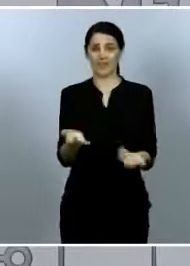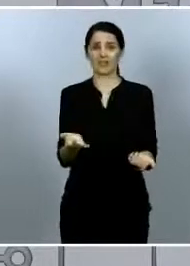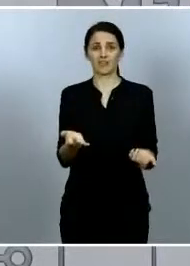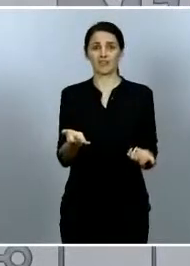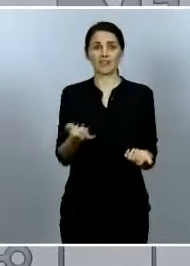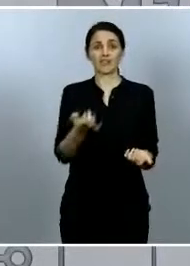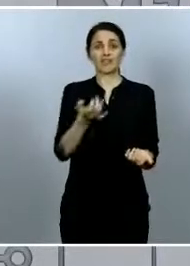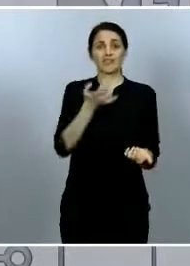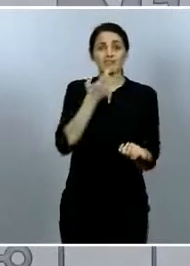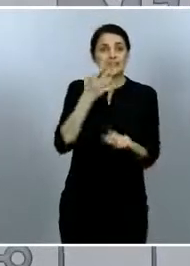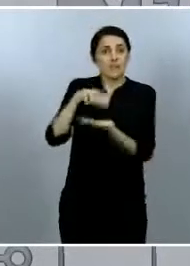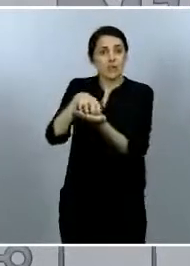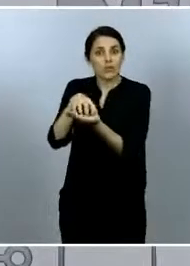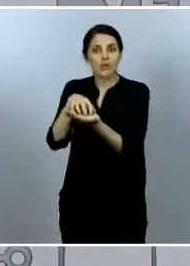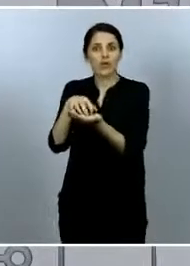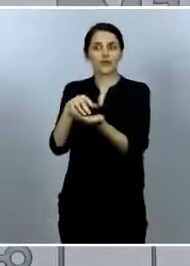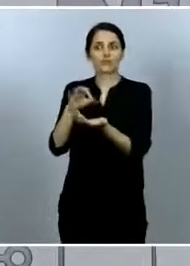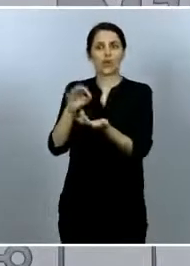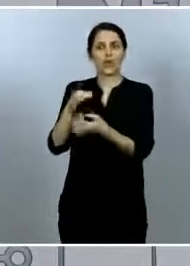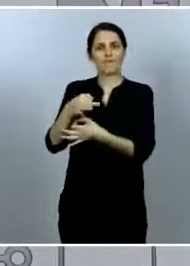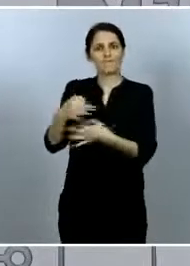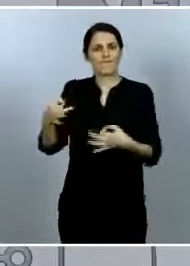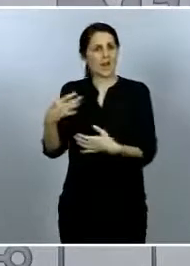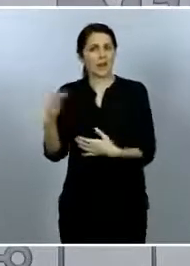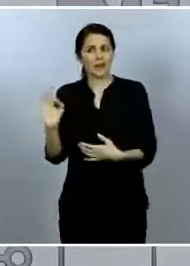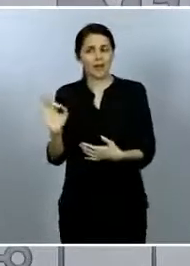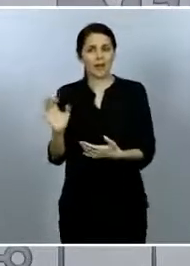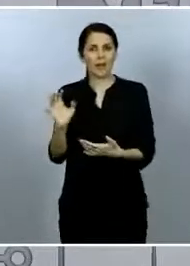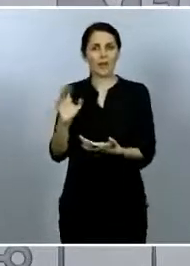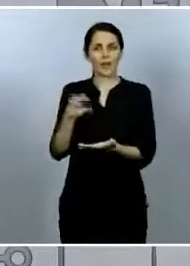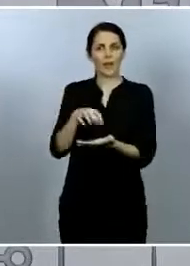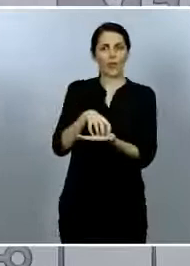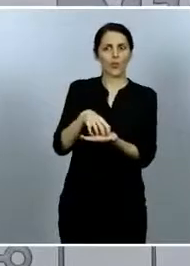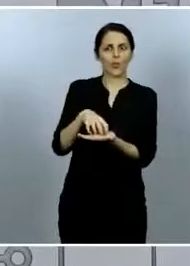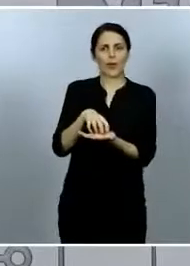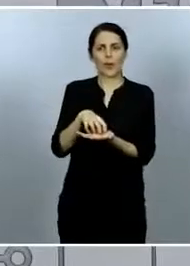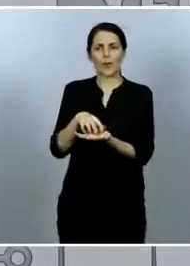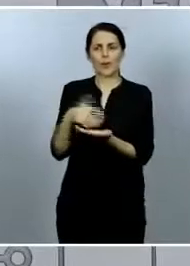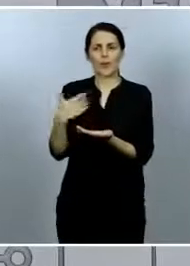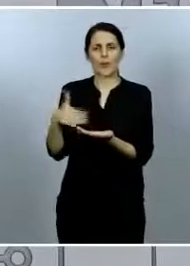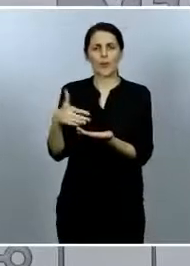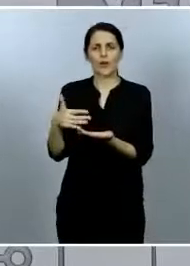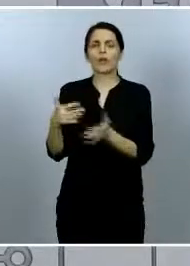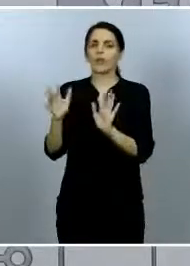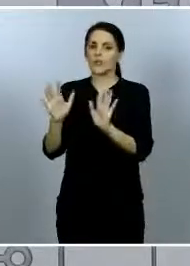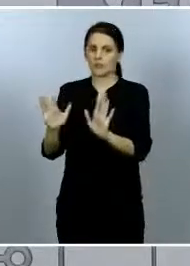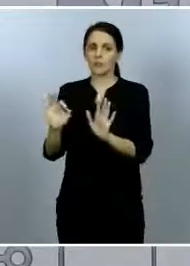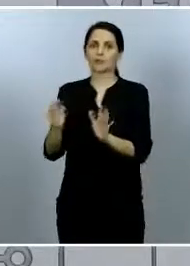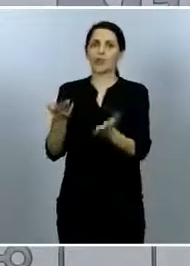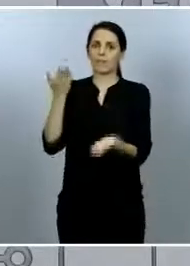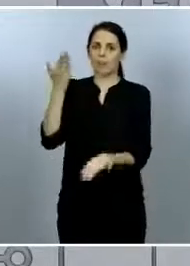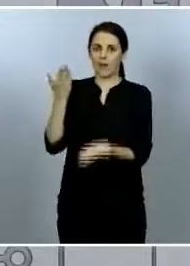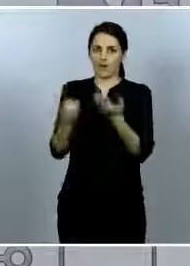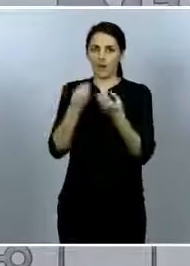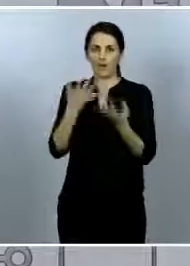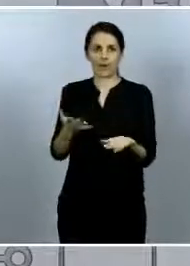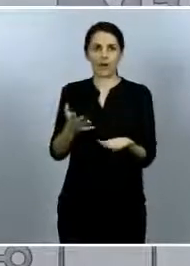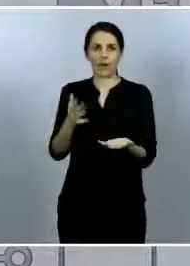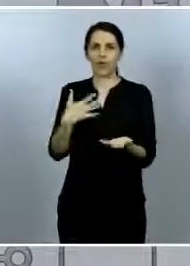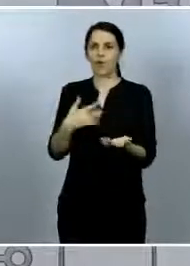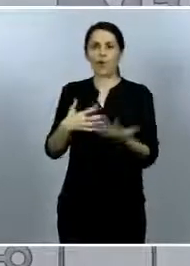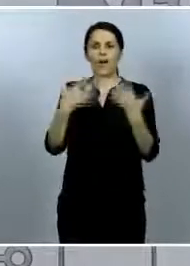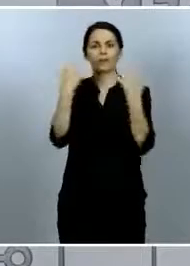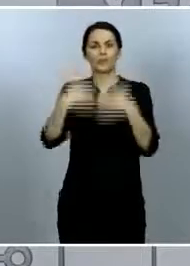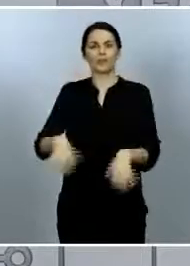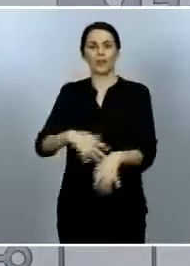cuando no hay certeza cuando hay grandes incertidumbres creo que tenemos que ponerlas sobre la mesa y no dar por sentado cosas